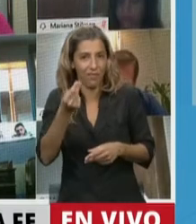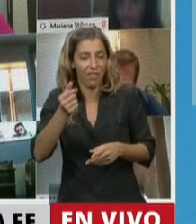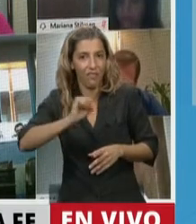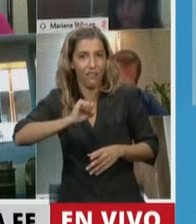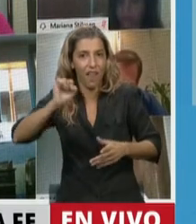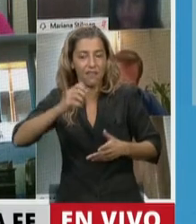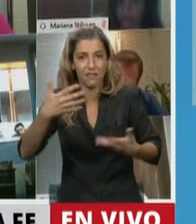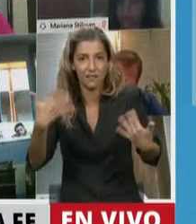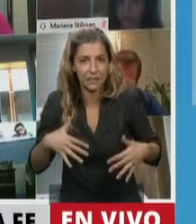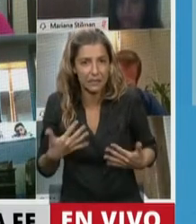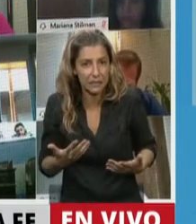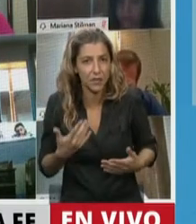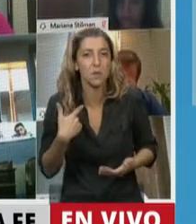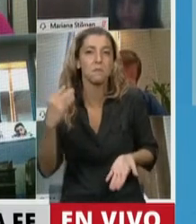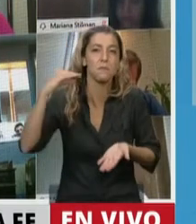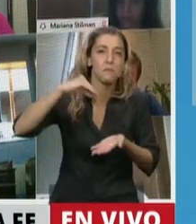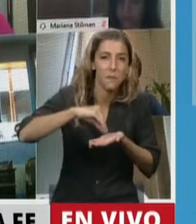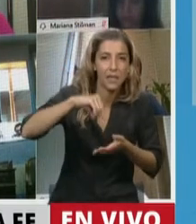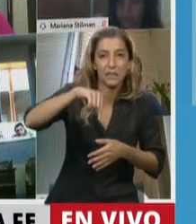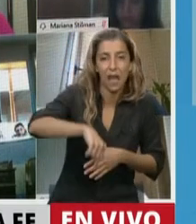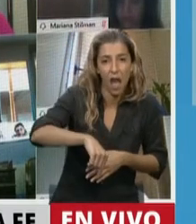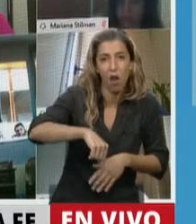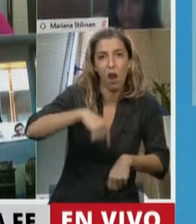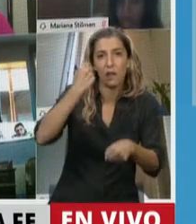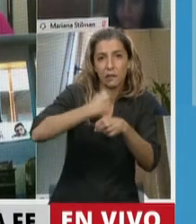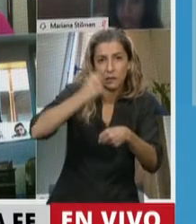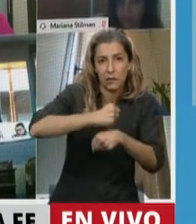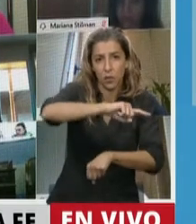sobrecargarse como se están sobrecargando.